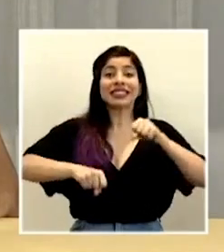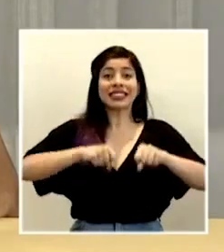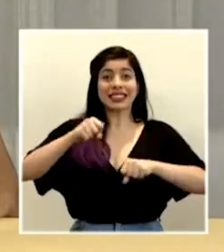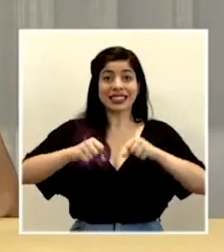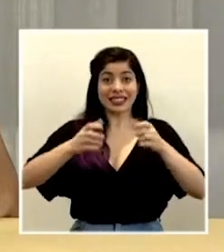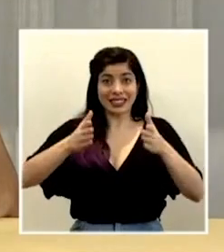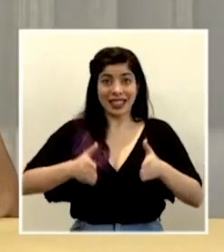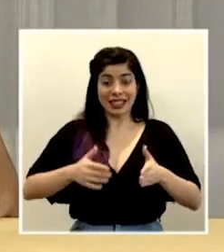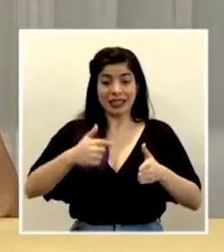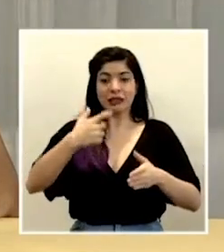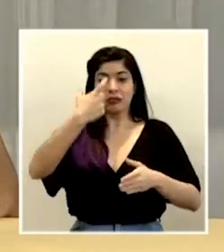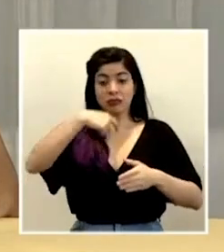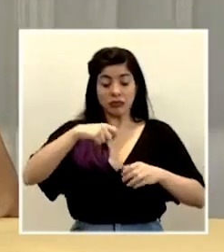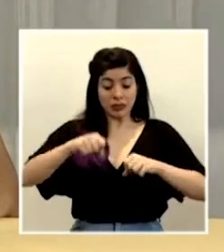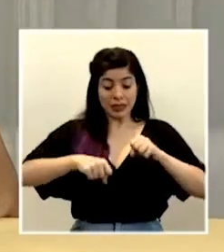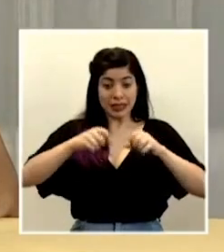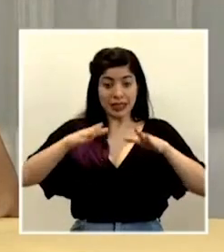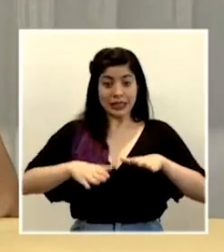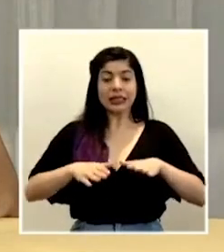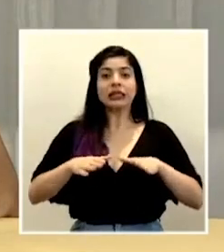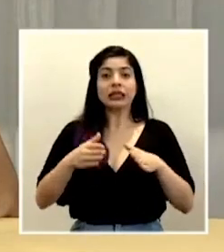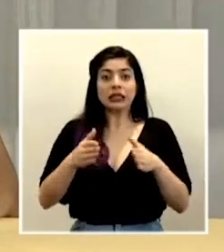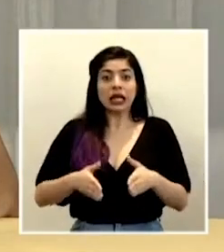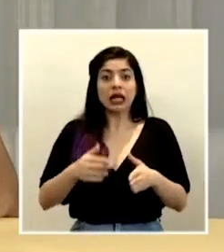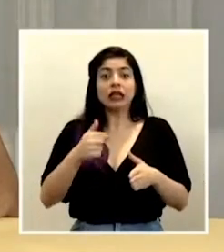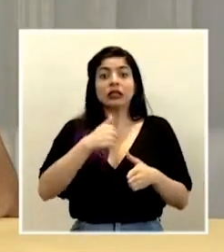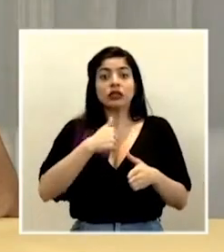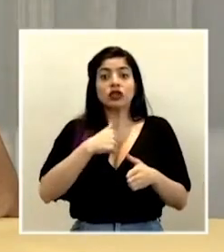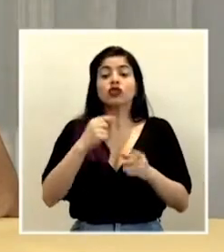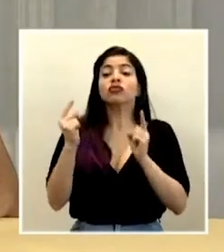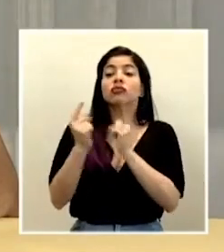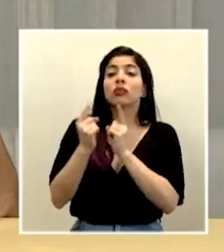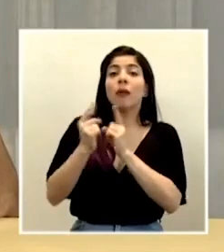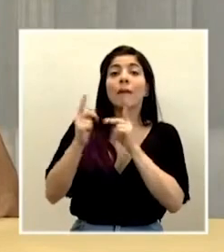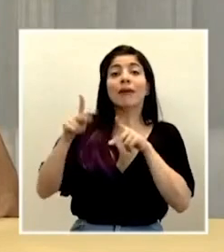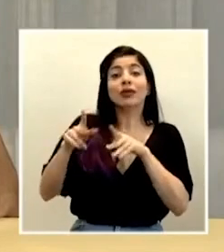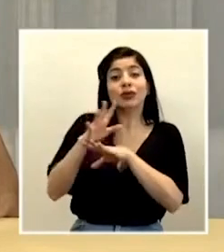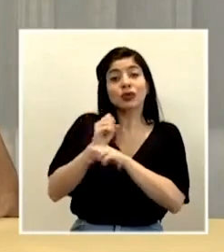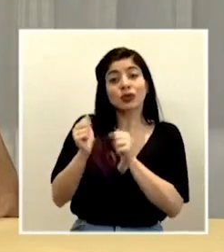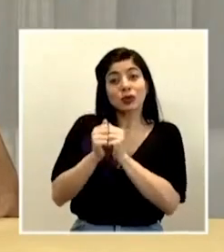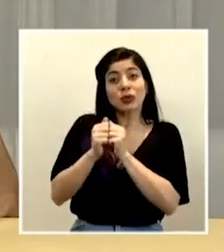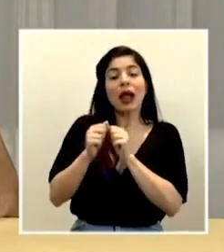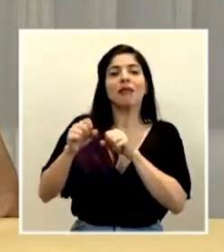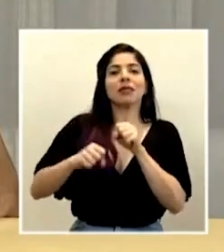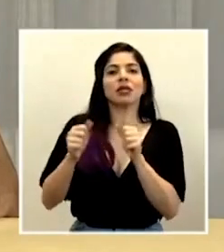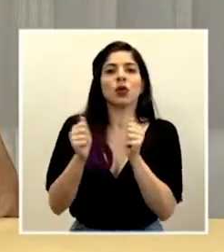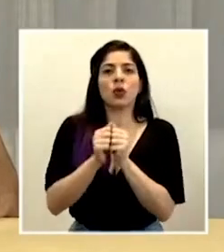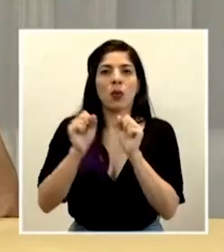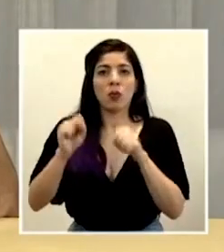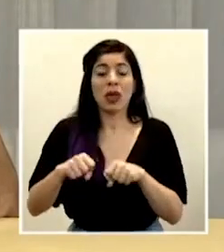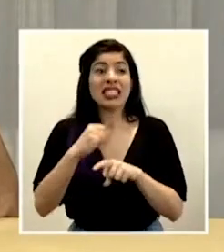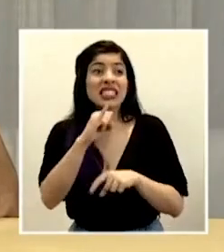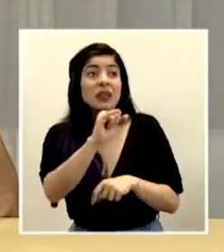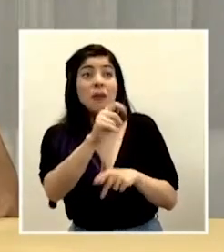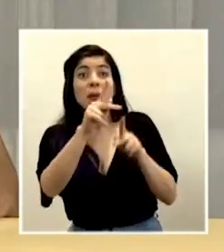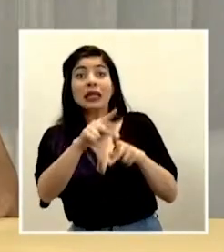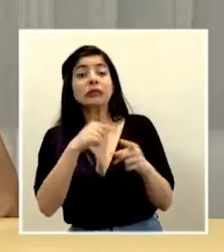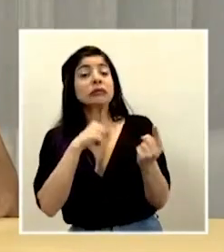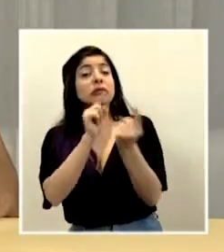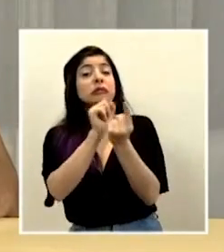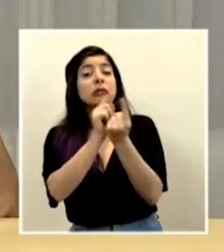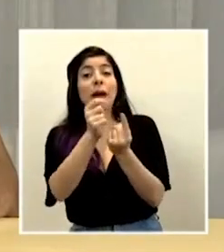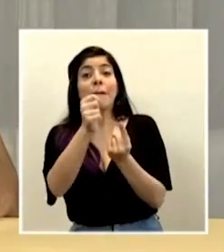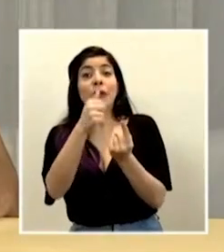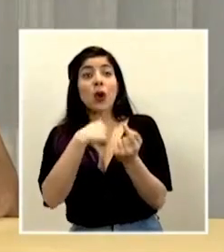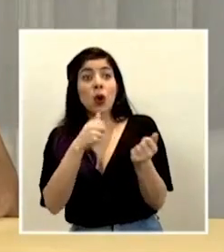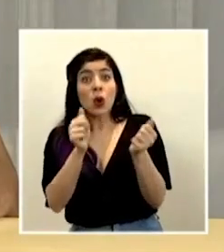caso de los ciclistas, que sean personas que conviven normalmente, que están cerca. Si no conviven, si no están cerca, hay riesgo de transmisión. Y si esto se